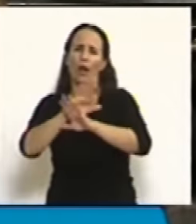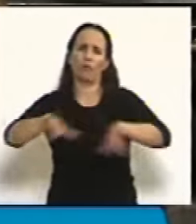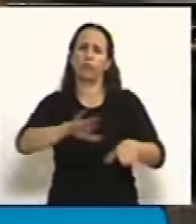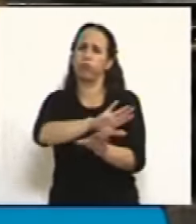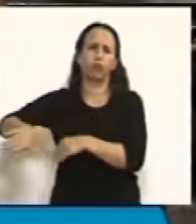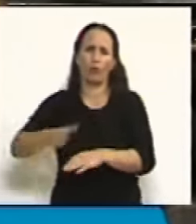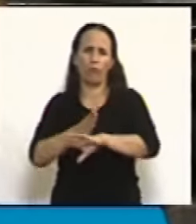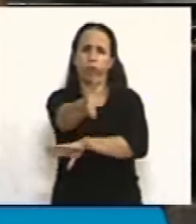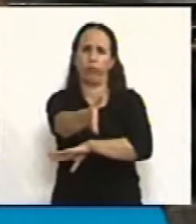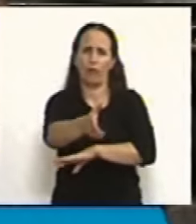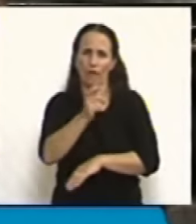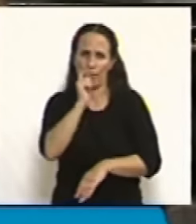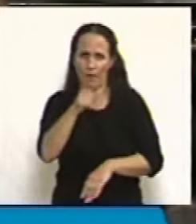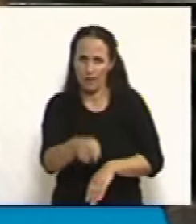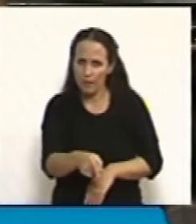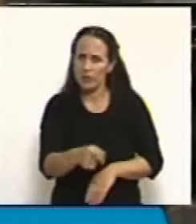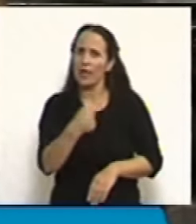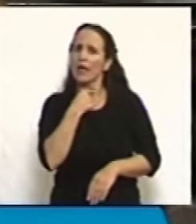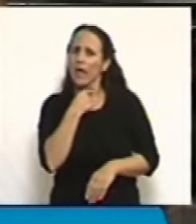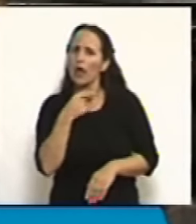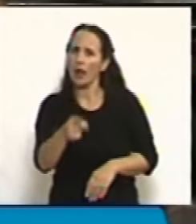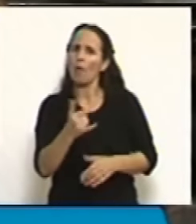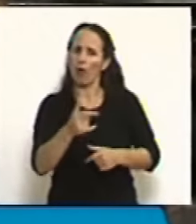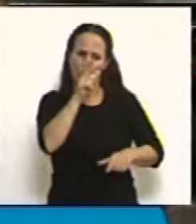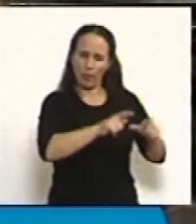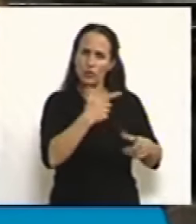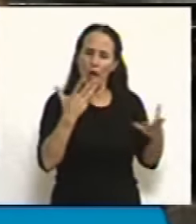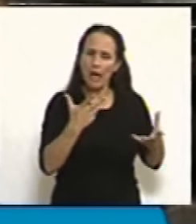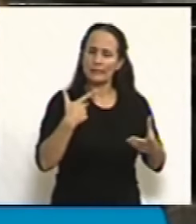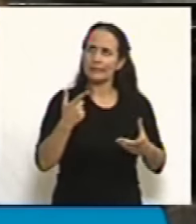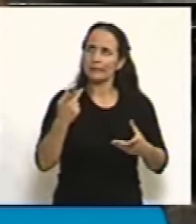en la posibilidad de garantizar el acceso a la defensa pública,